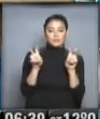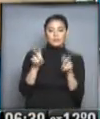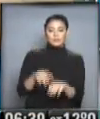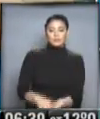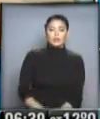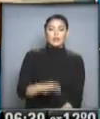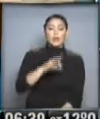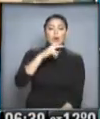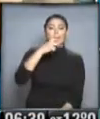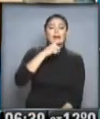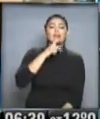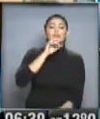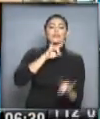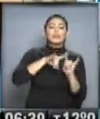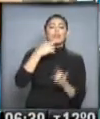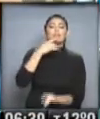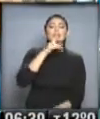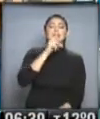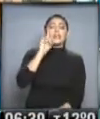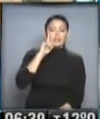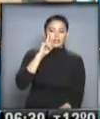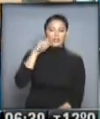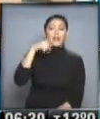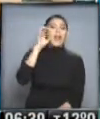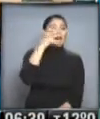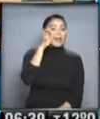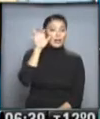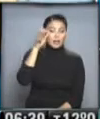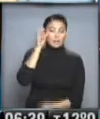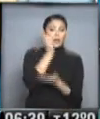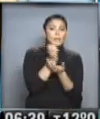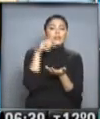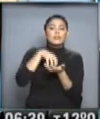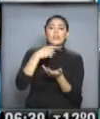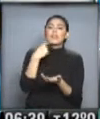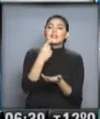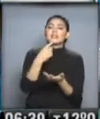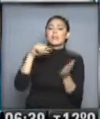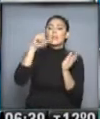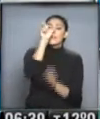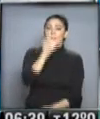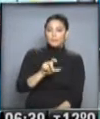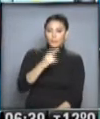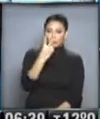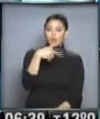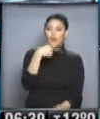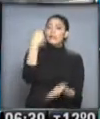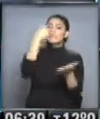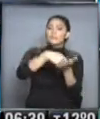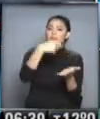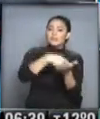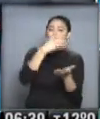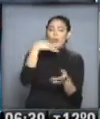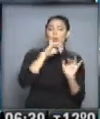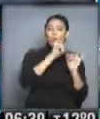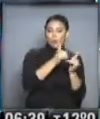Opatowski lejos del crimen. Las cámaras del Banco Macro de Microcentro confirmaron que el padrastro de Ángeles Rawson estaba cobrando su pensión cuando